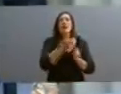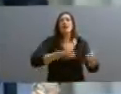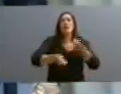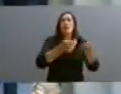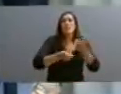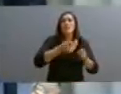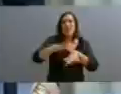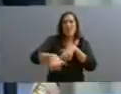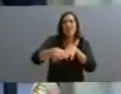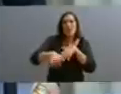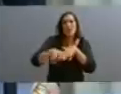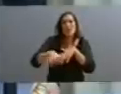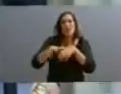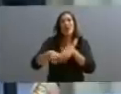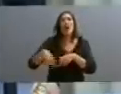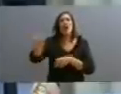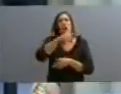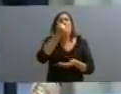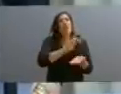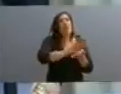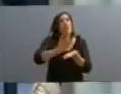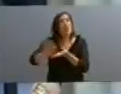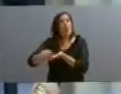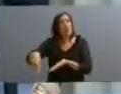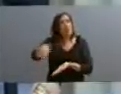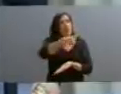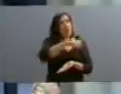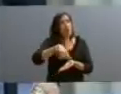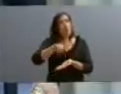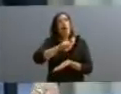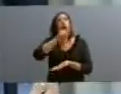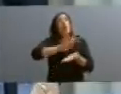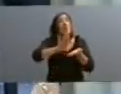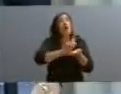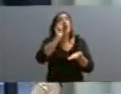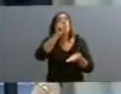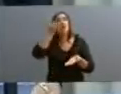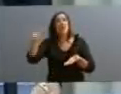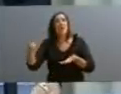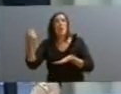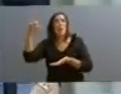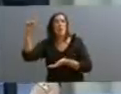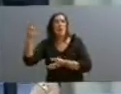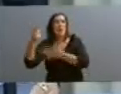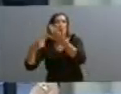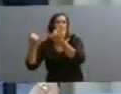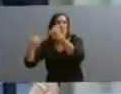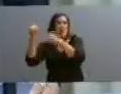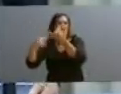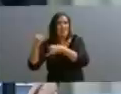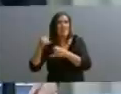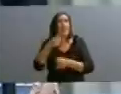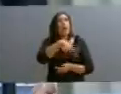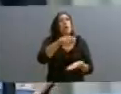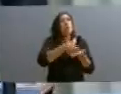comerciantes que están altamente endeudados, con el sistema financiero, quienes estén endeudados en pesos y han estado pagando